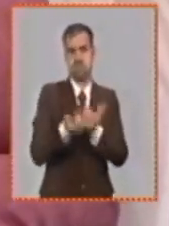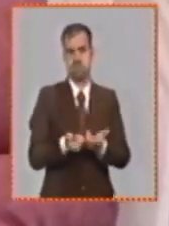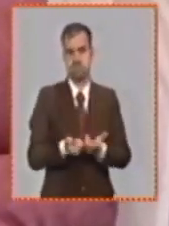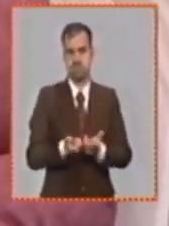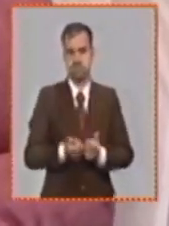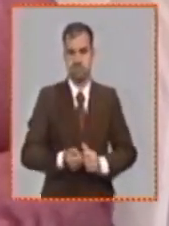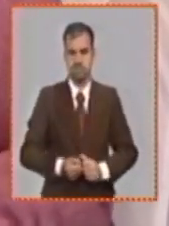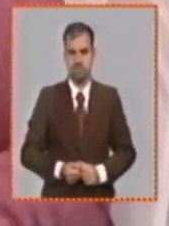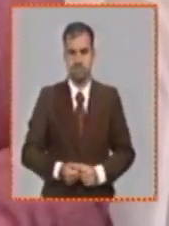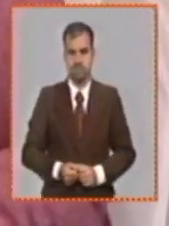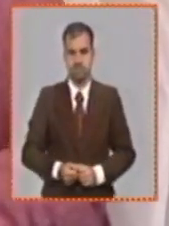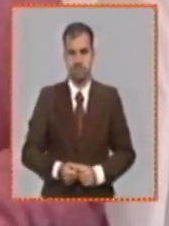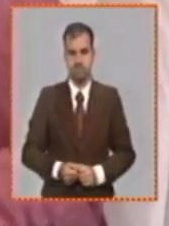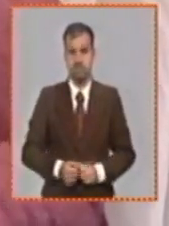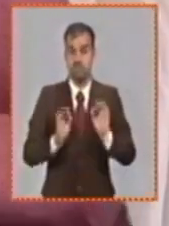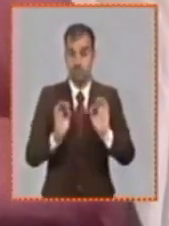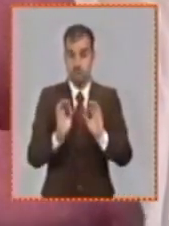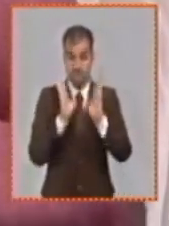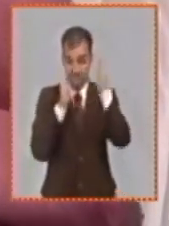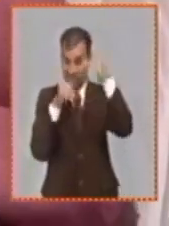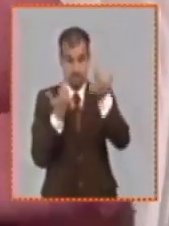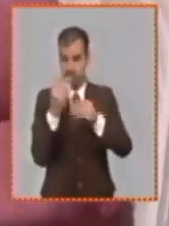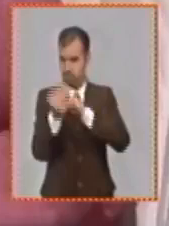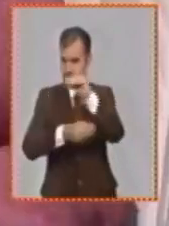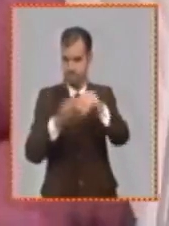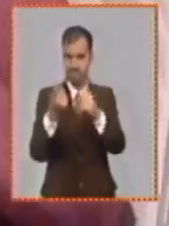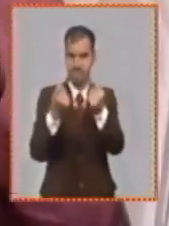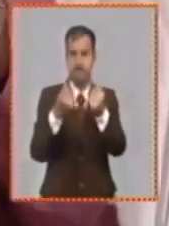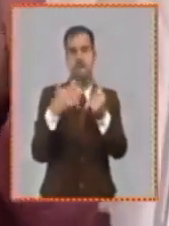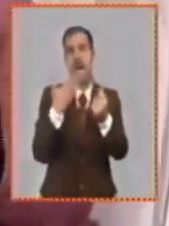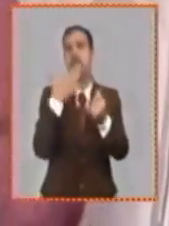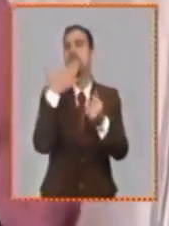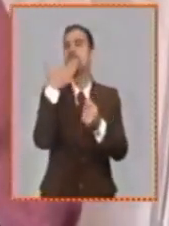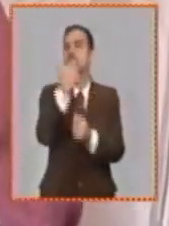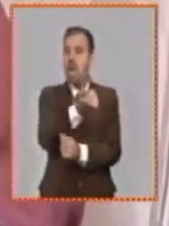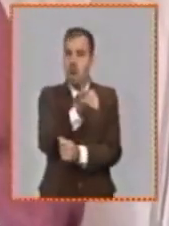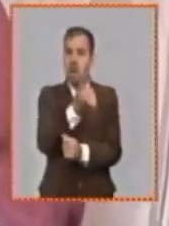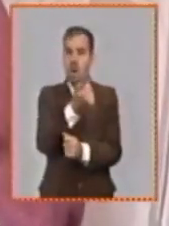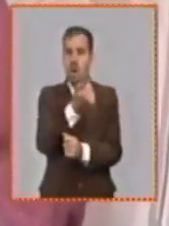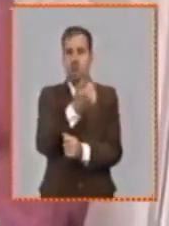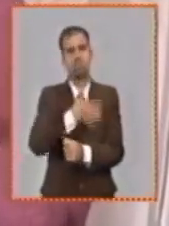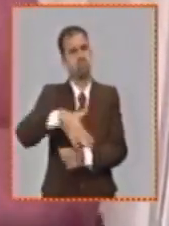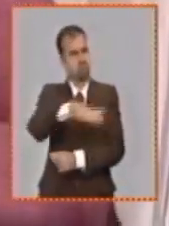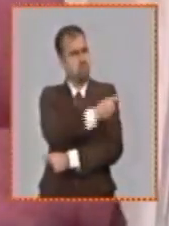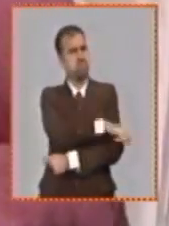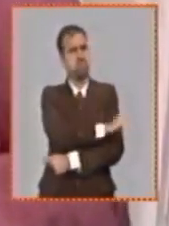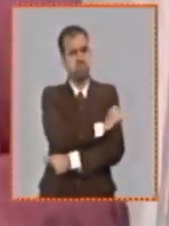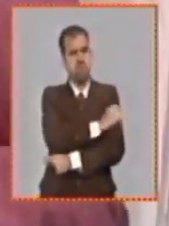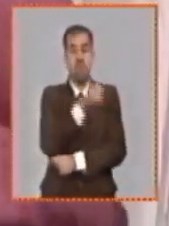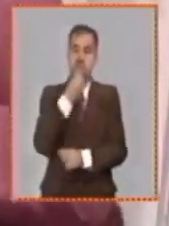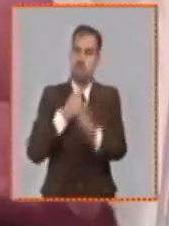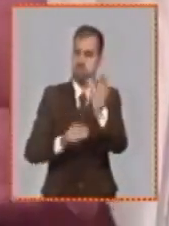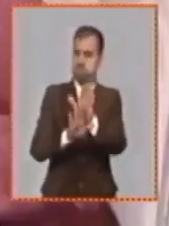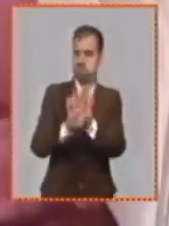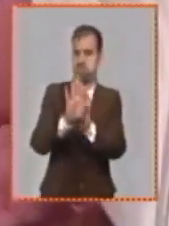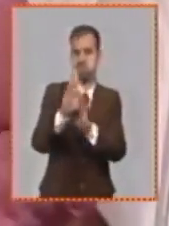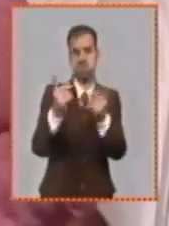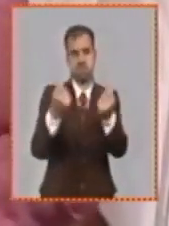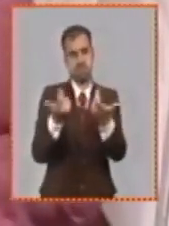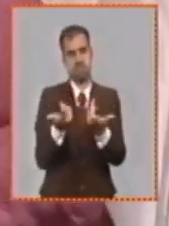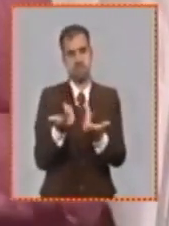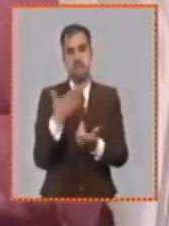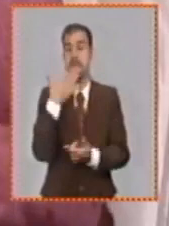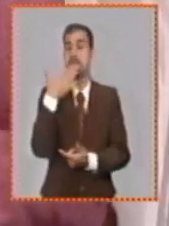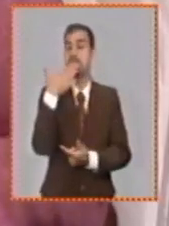con el ordenamiento monetario en función también de esa prosperidad a la que aspiramos todos los cubanos en función